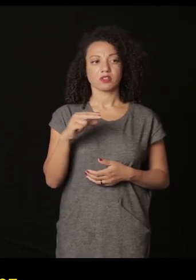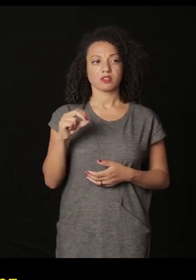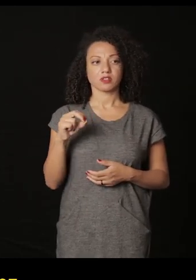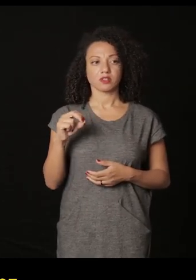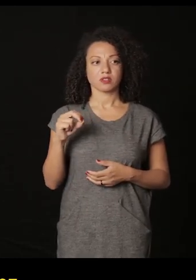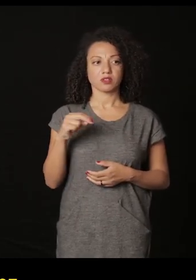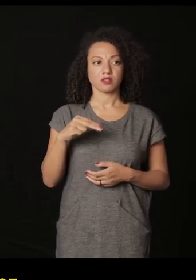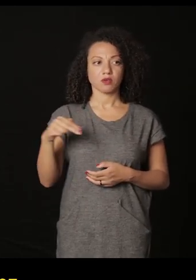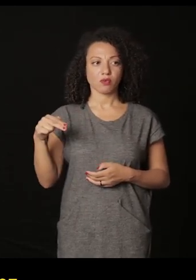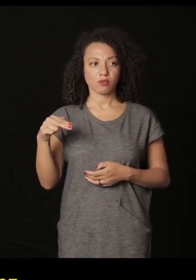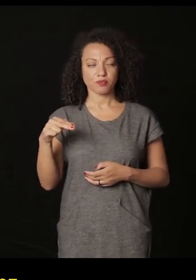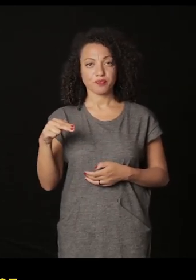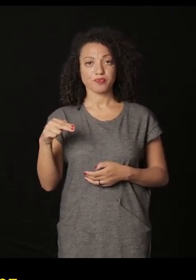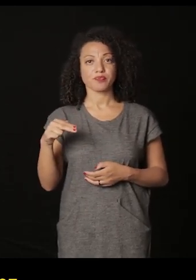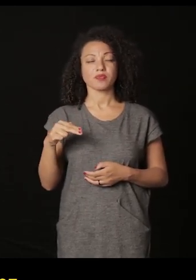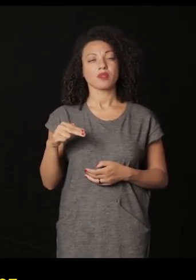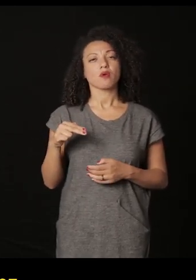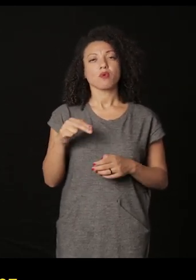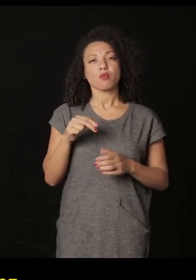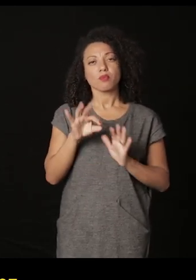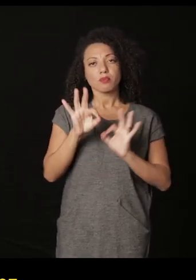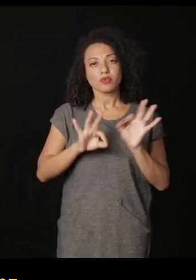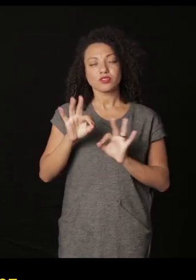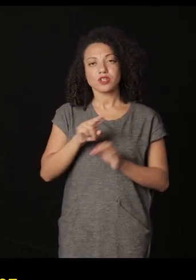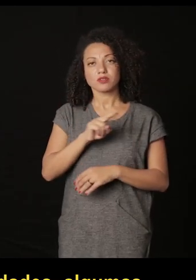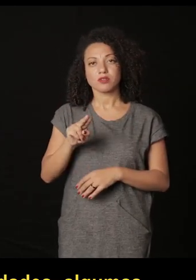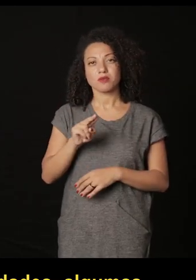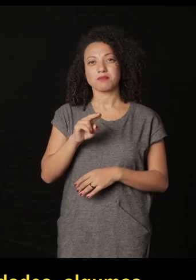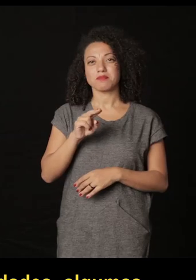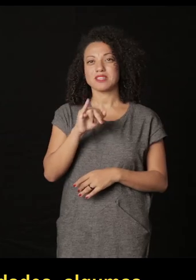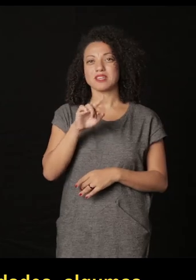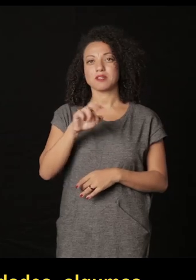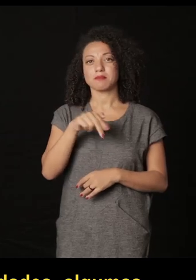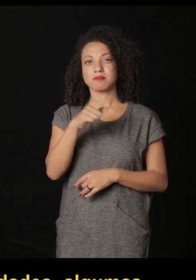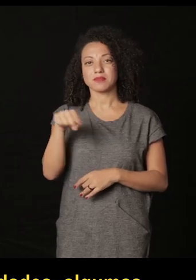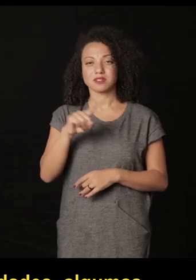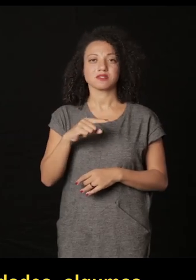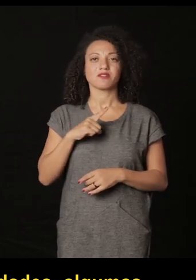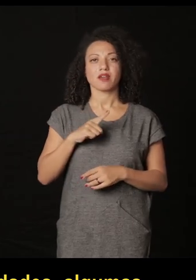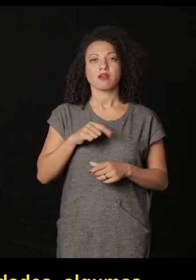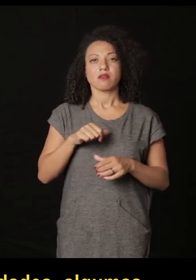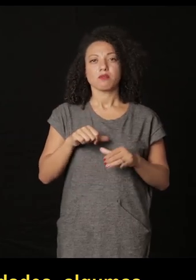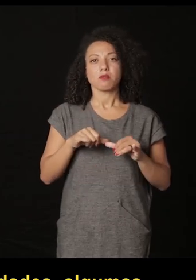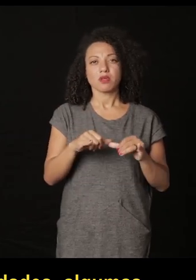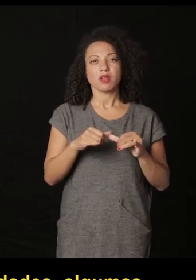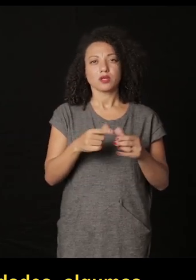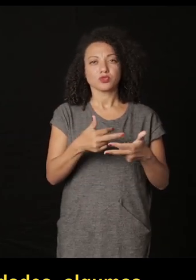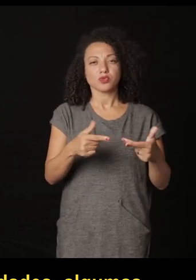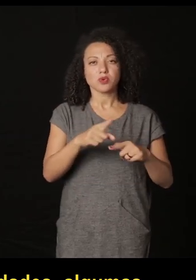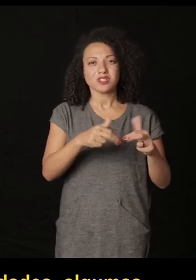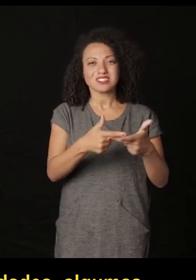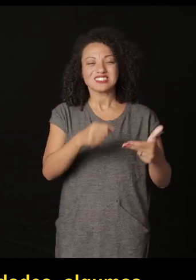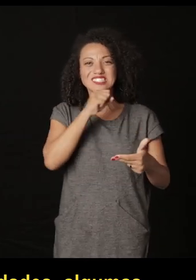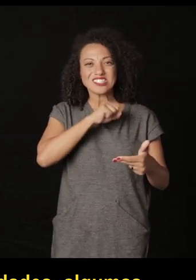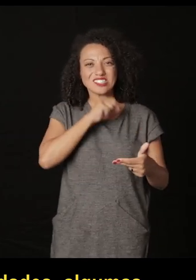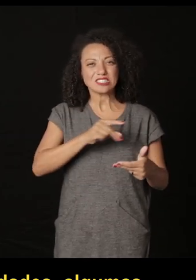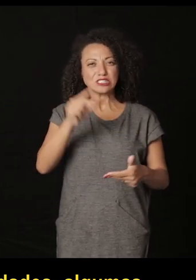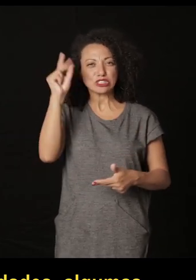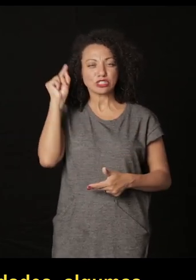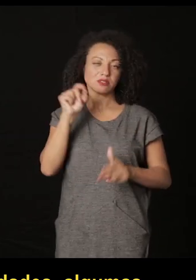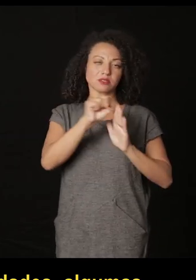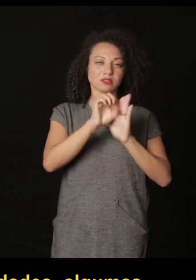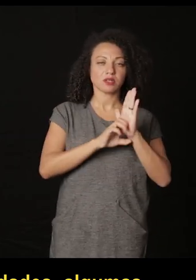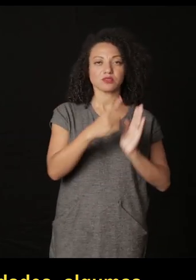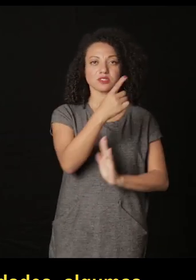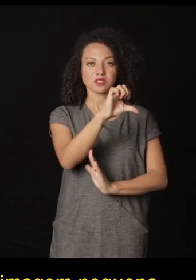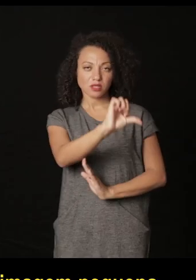es Canon Bernaldez un proyecto que se titula Hermanas ella compra en los mercados de pulgas algunas imágenes sobre